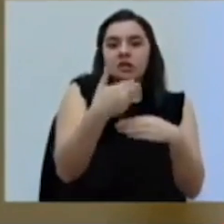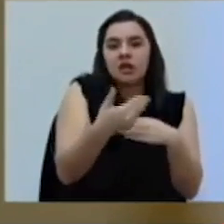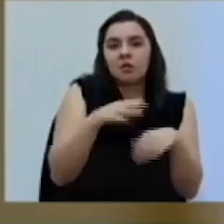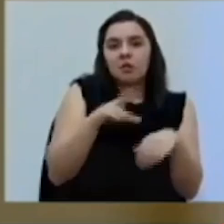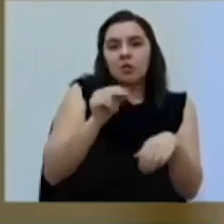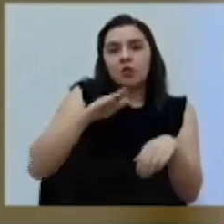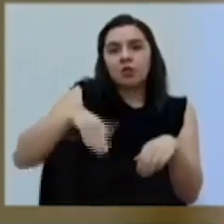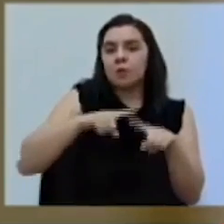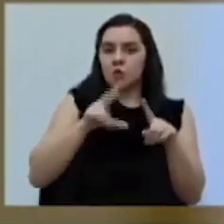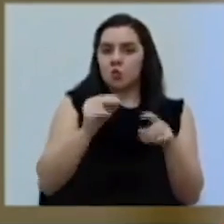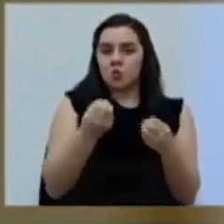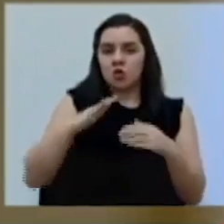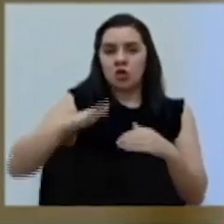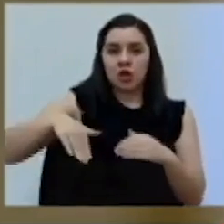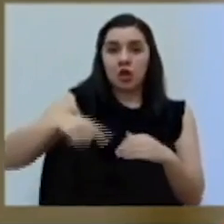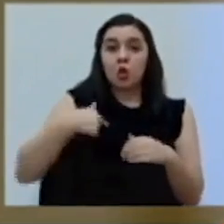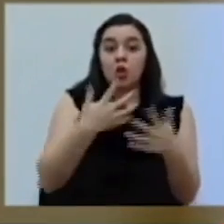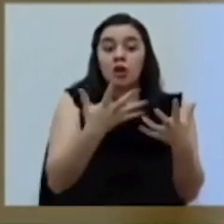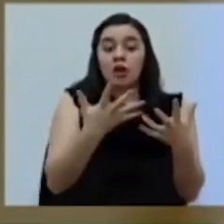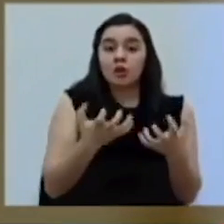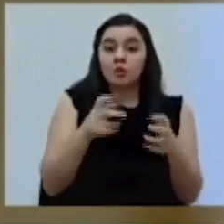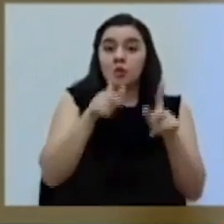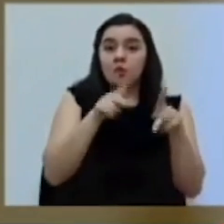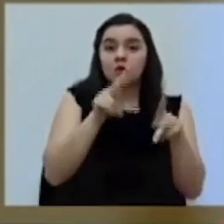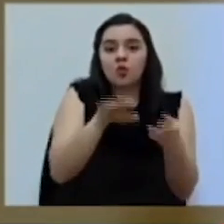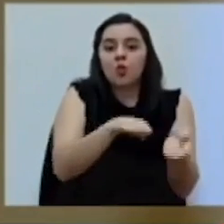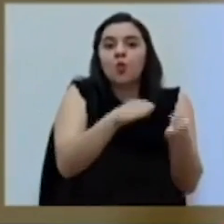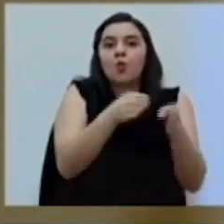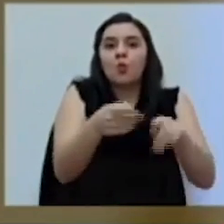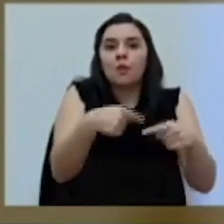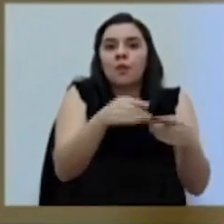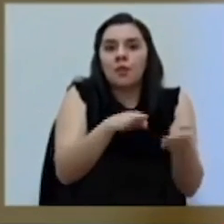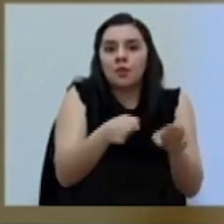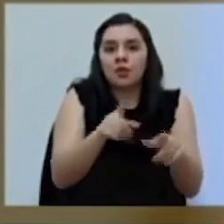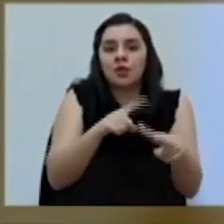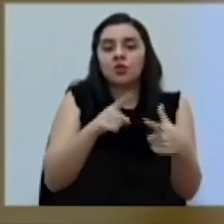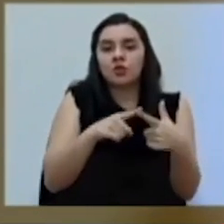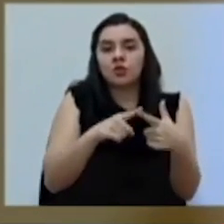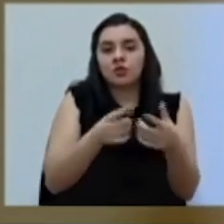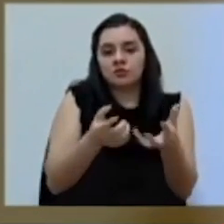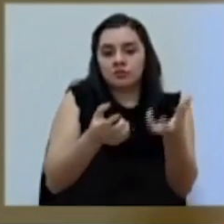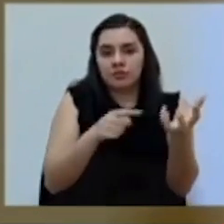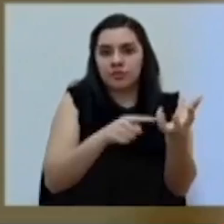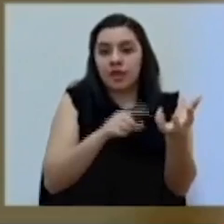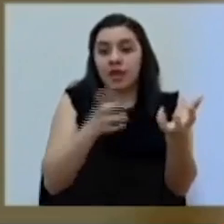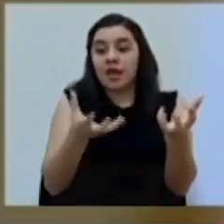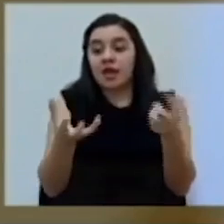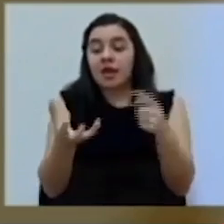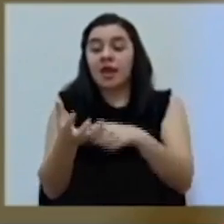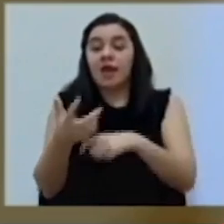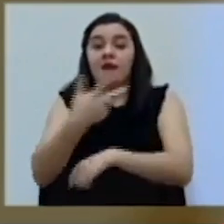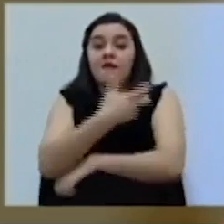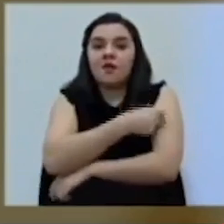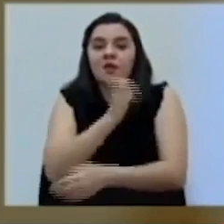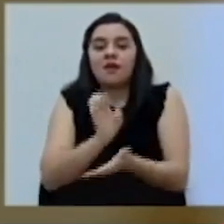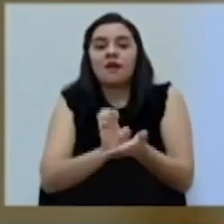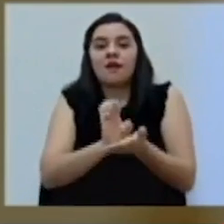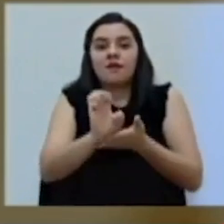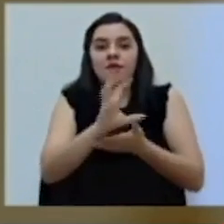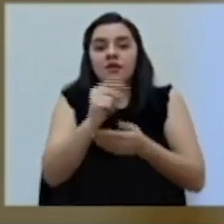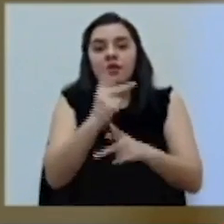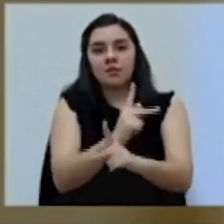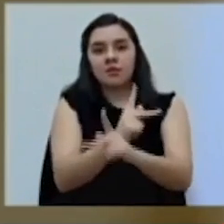tanto, porque lo que buscamos es que la persona no fallezca y una vacuna, que en realidad lo que hace es prevenir, evitar incluso